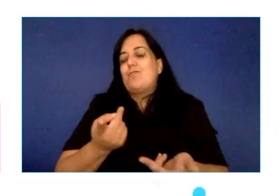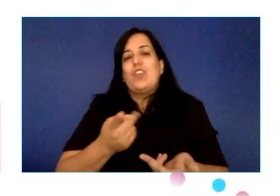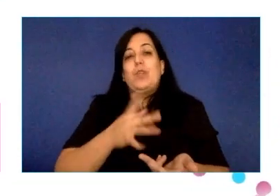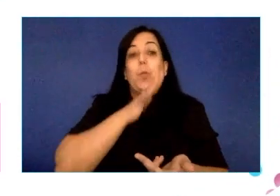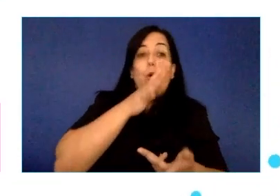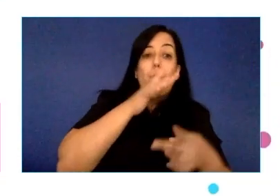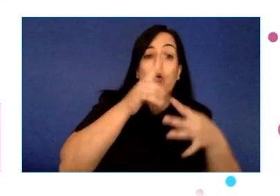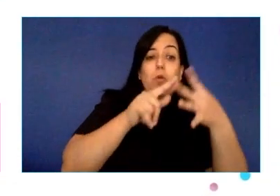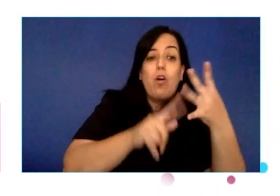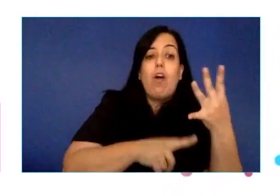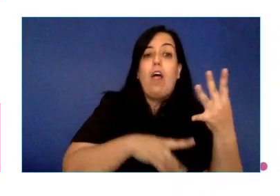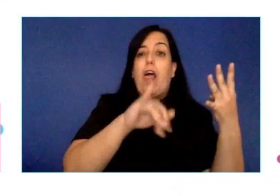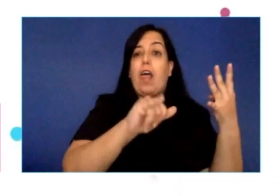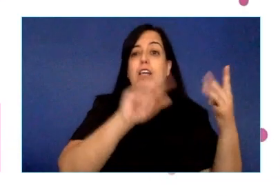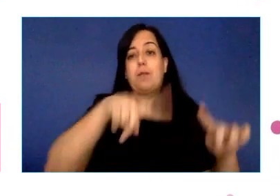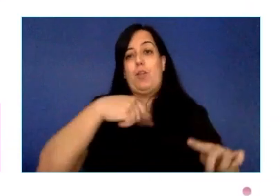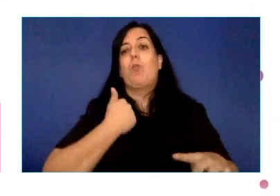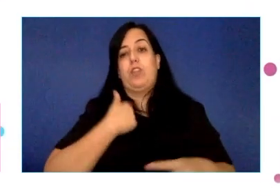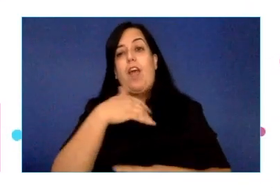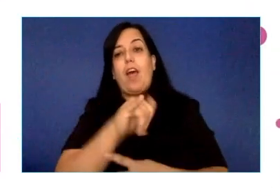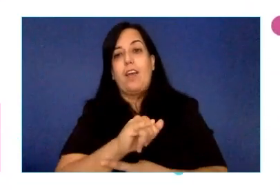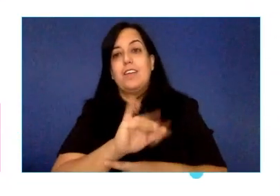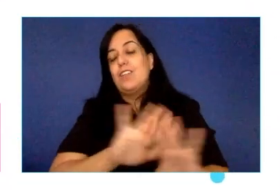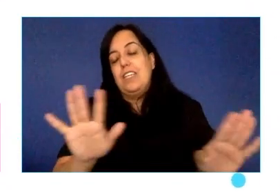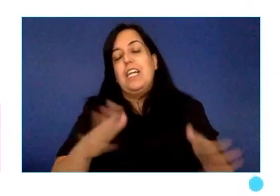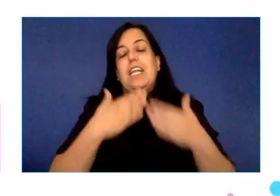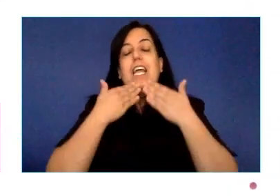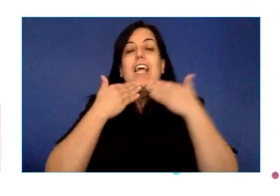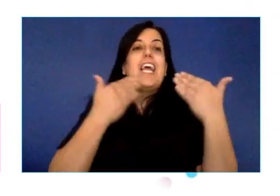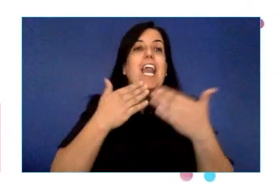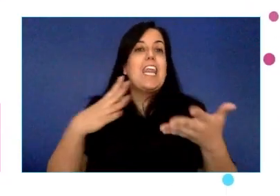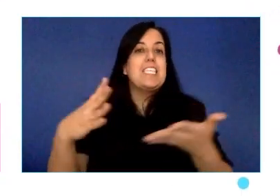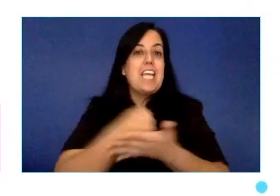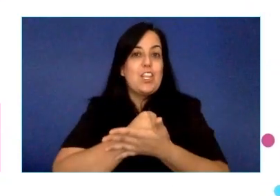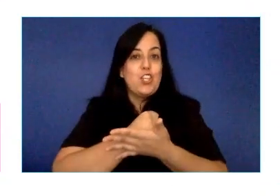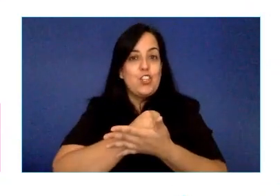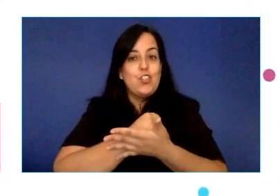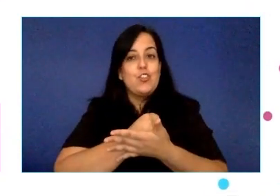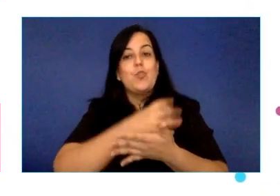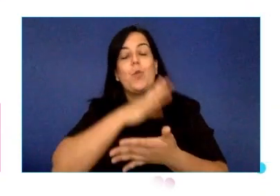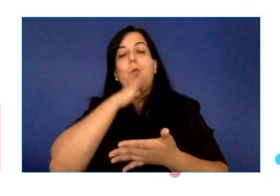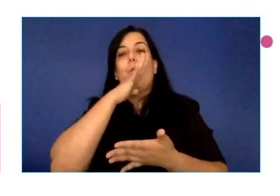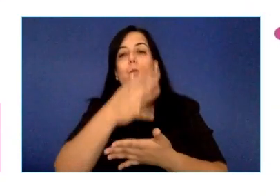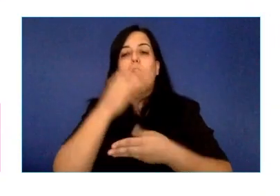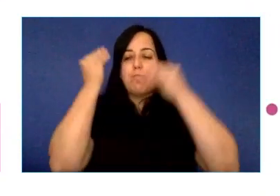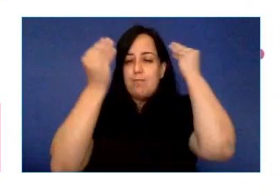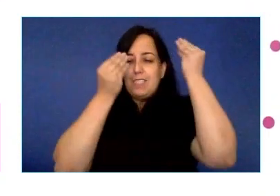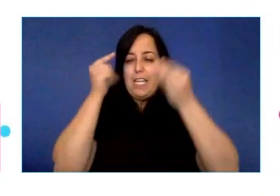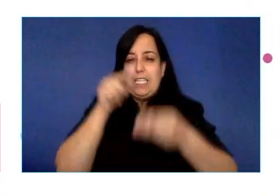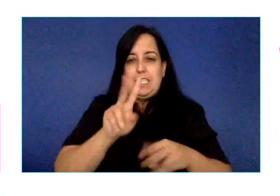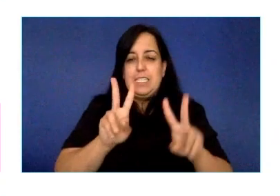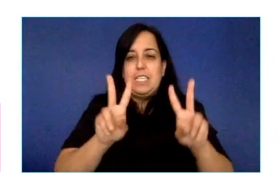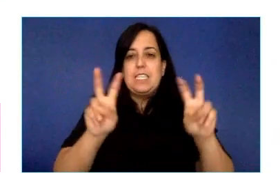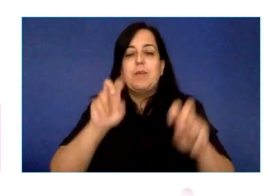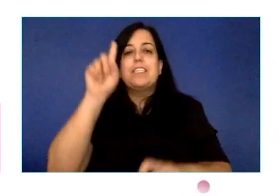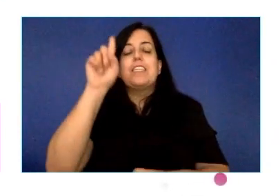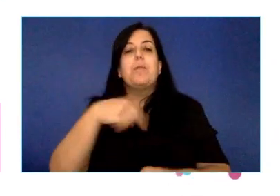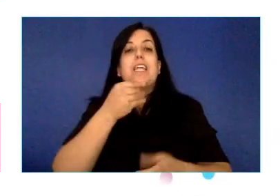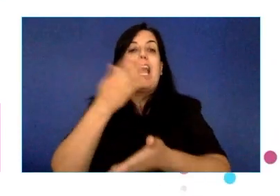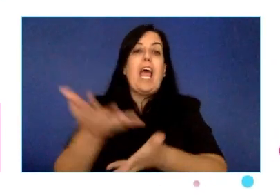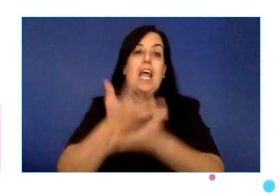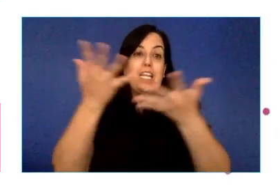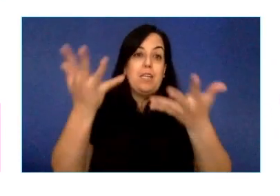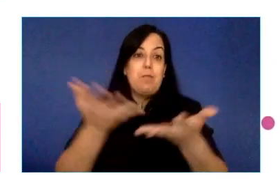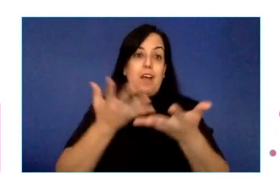etcétera así que bueno daros las gracias a todos por reflexionar sobre este tema también invitaros a que